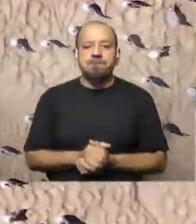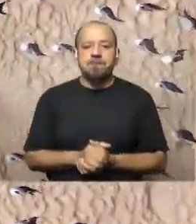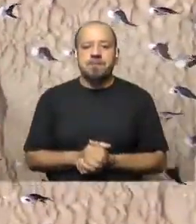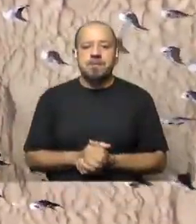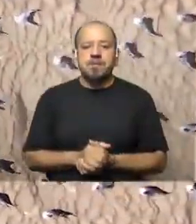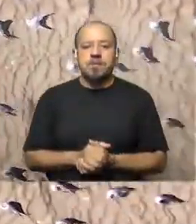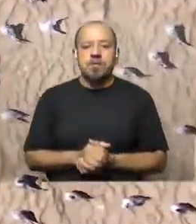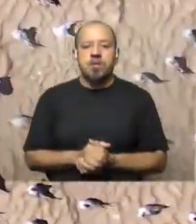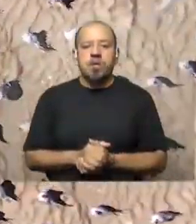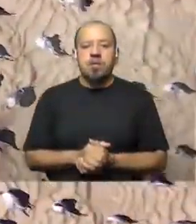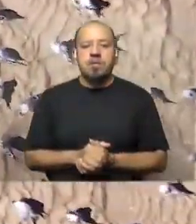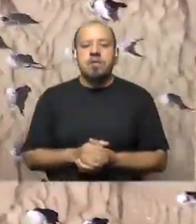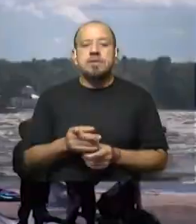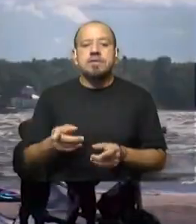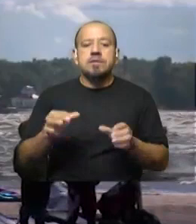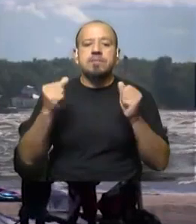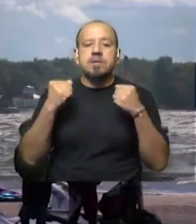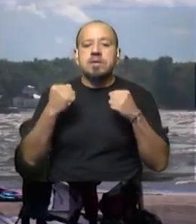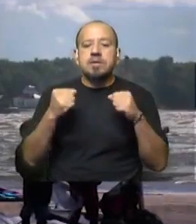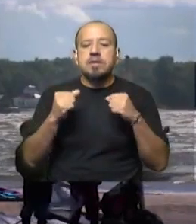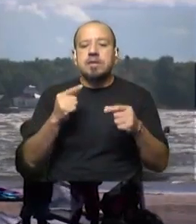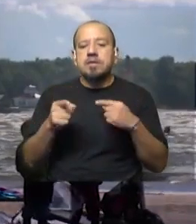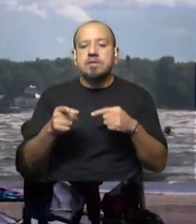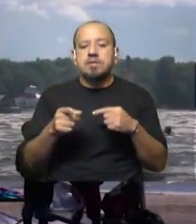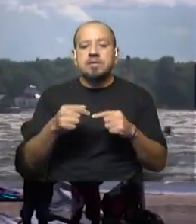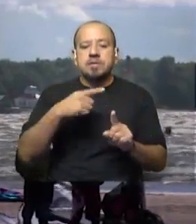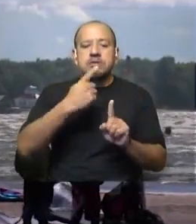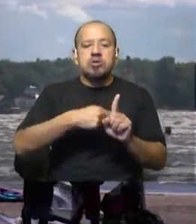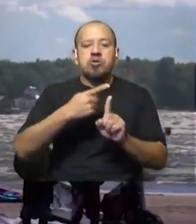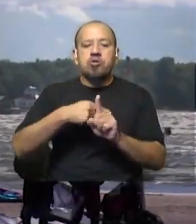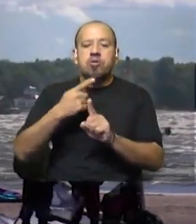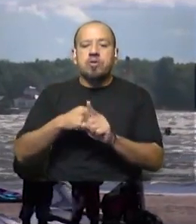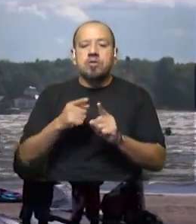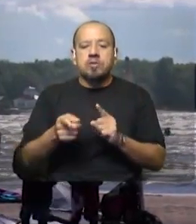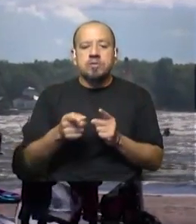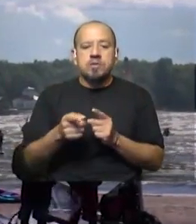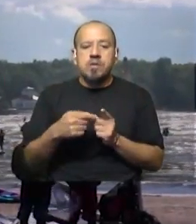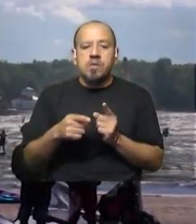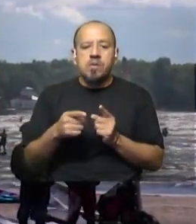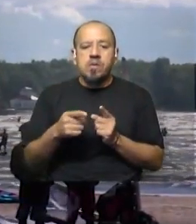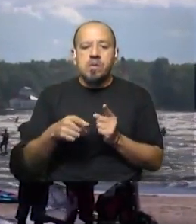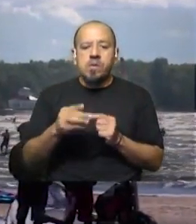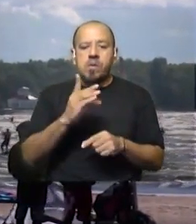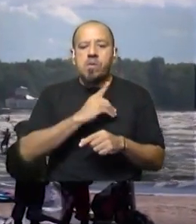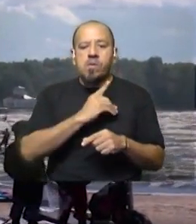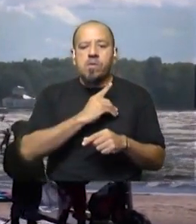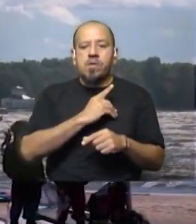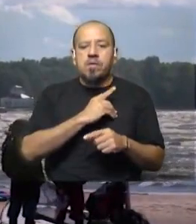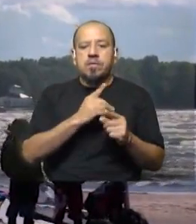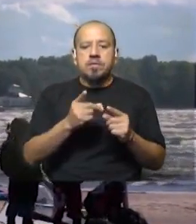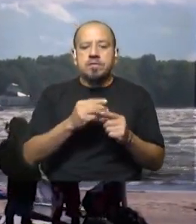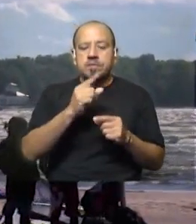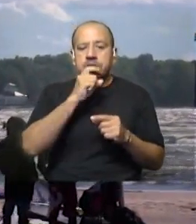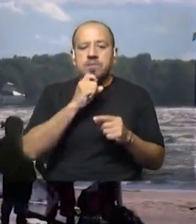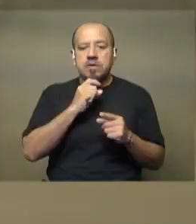El kitesurf se practica principalmente en los meses estivales, desde diciembre a